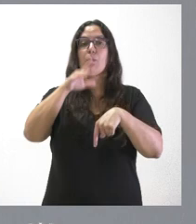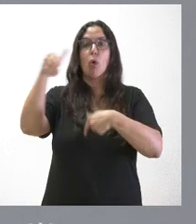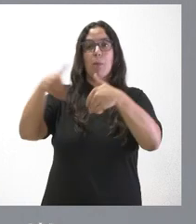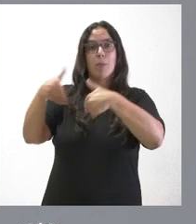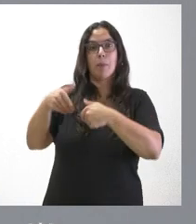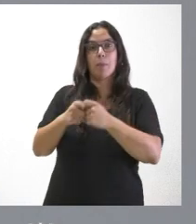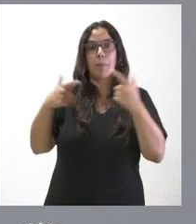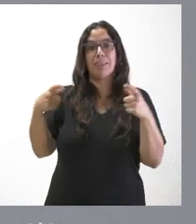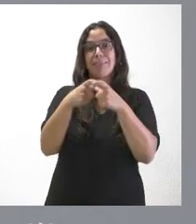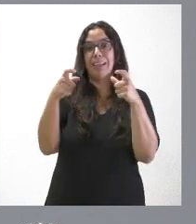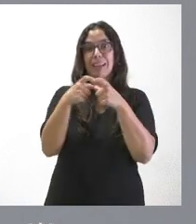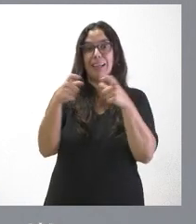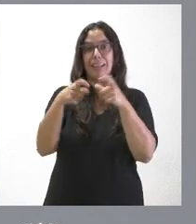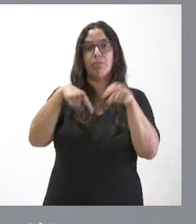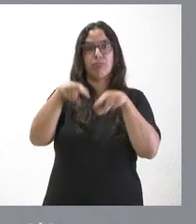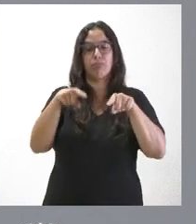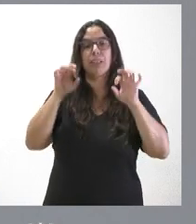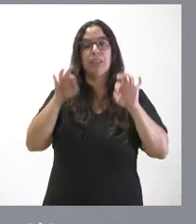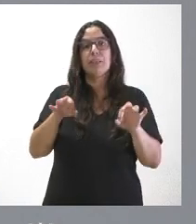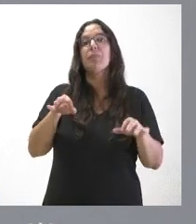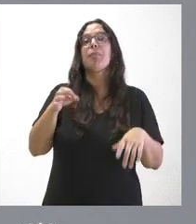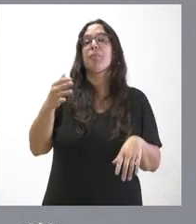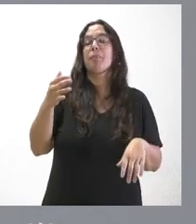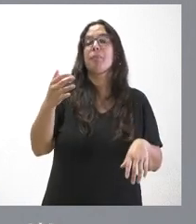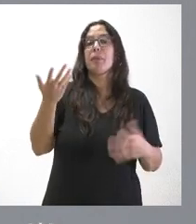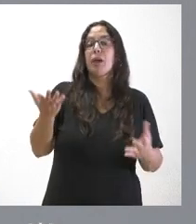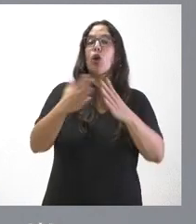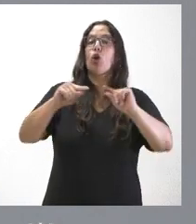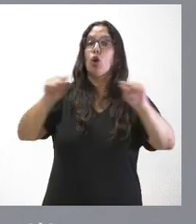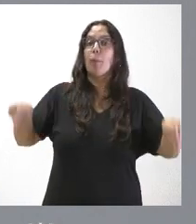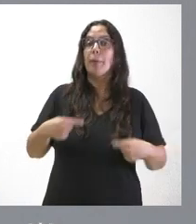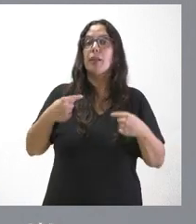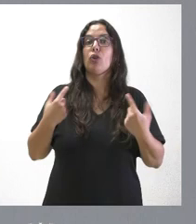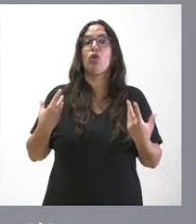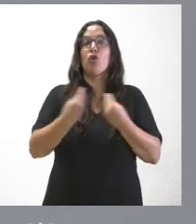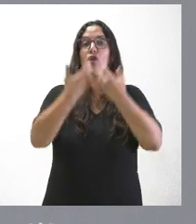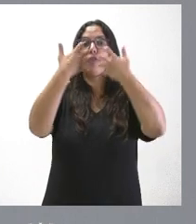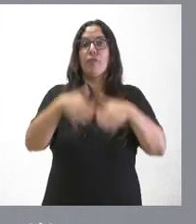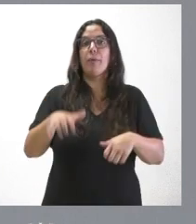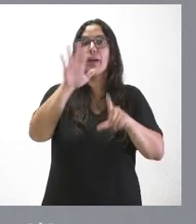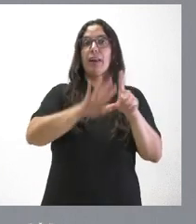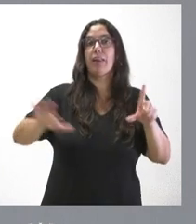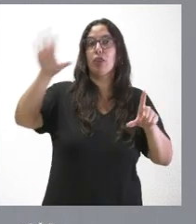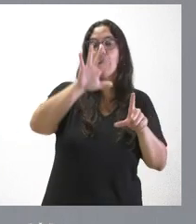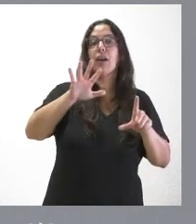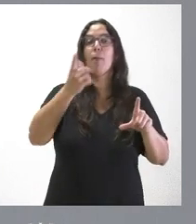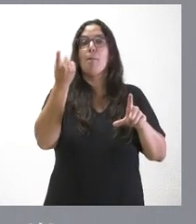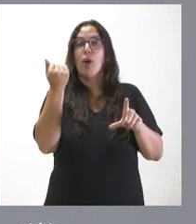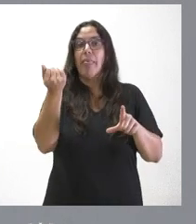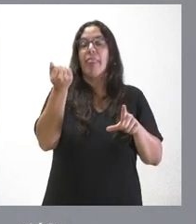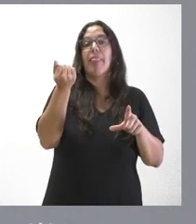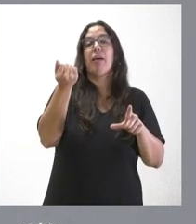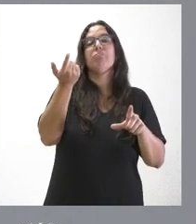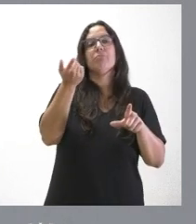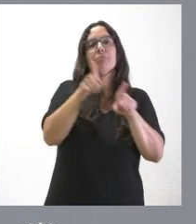de tarjetas en los últimos tiempos. Esto hace que el convenio suscrito con la Fábrica Nacional de Moneda y Timbre se vea incrementado, en este caso, en 20